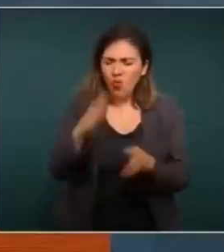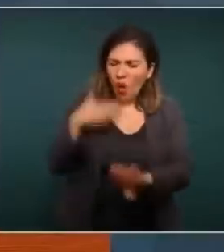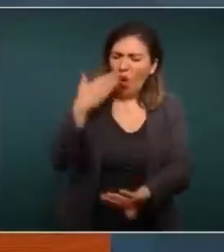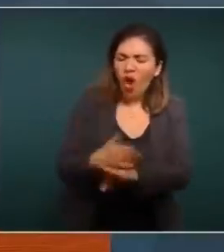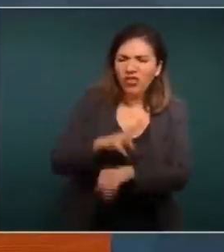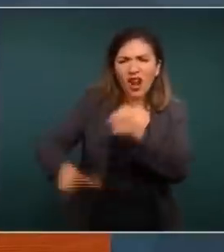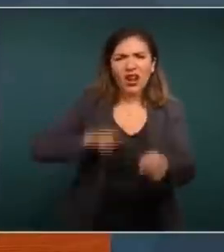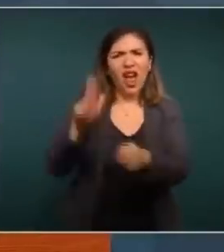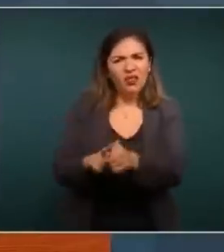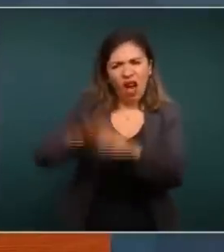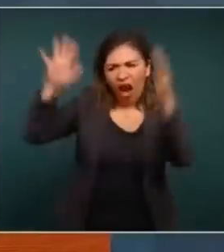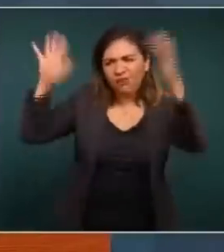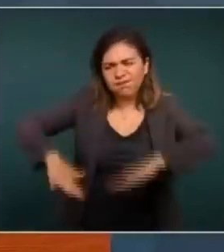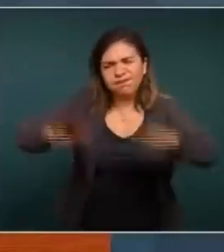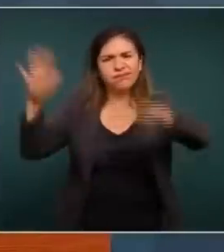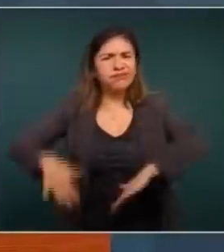naturaleza?